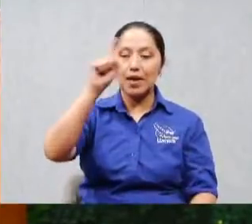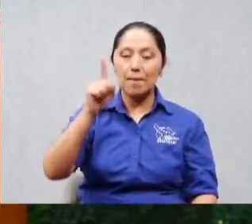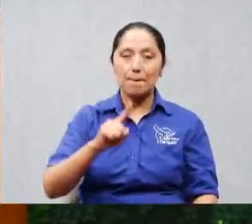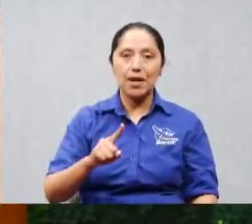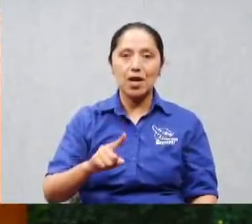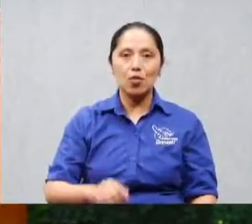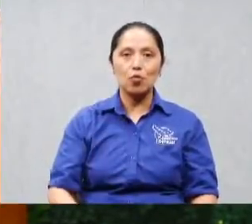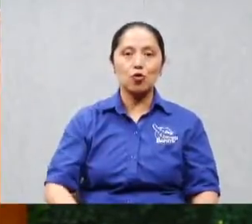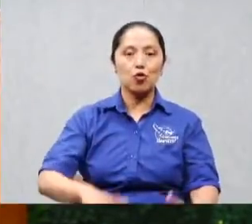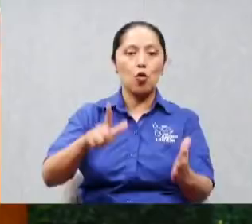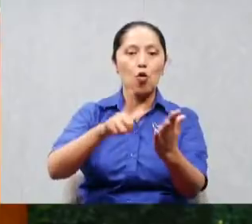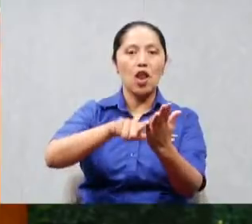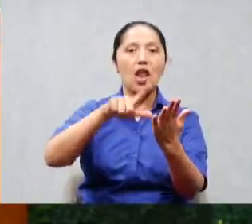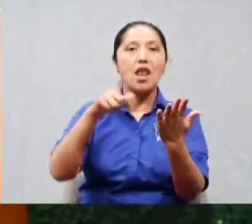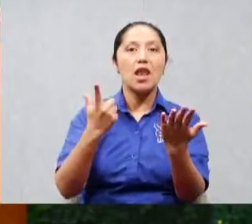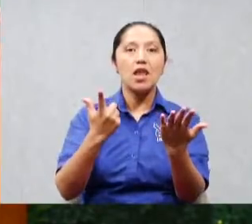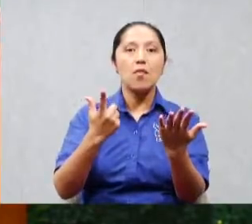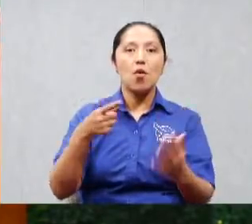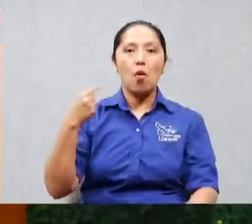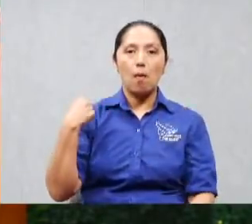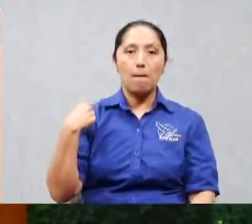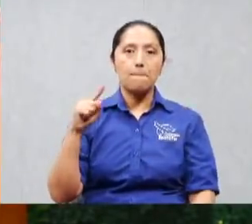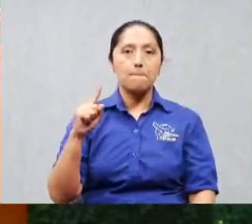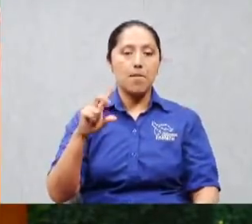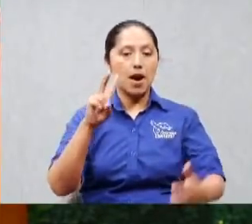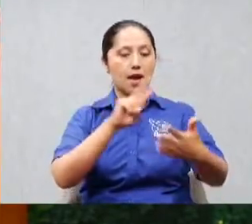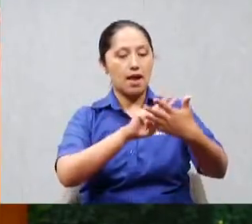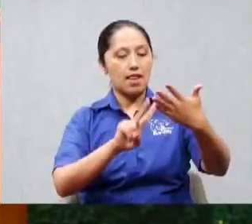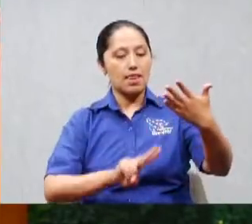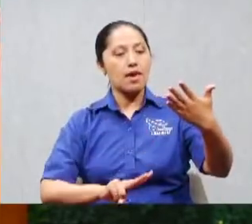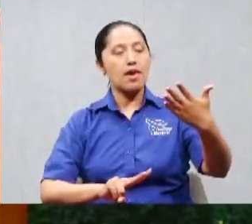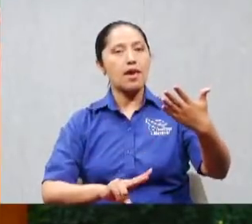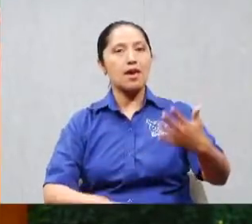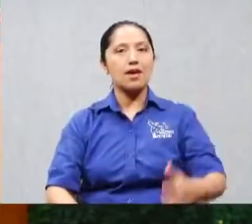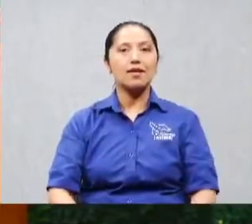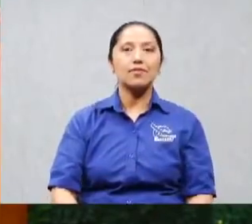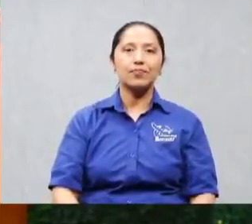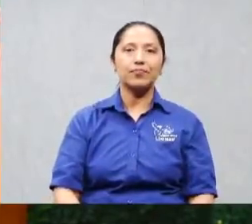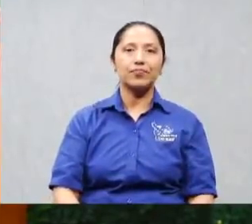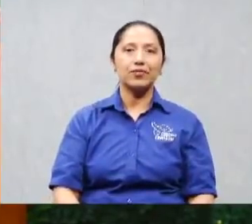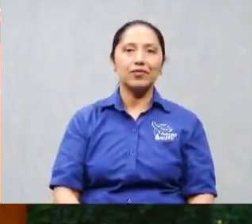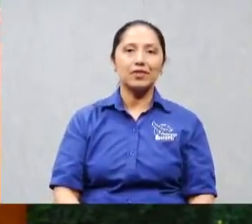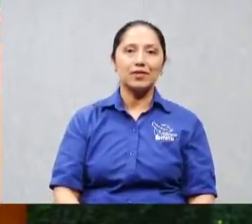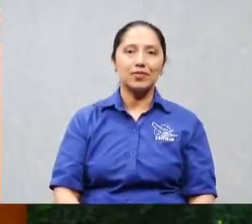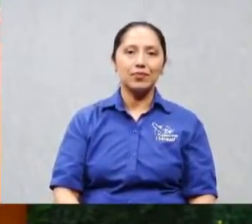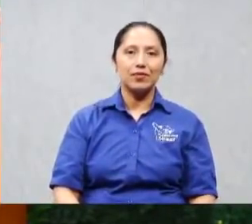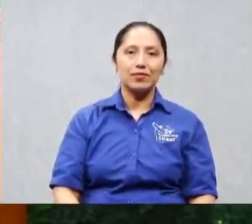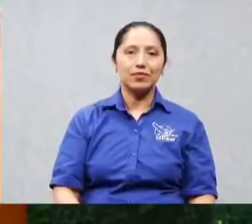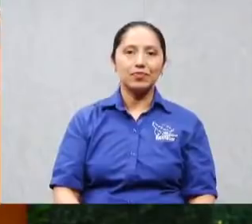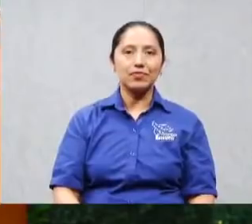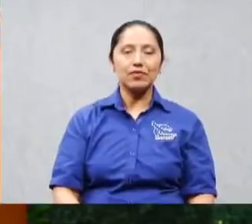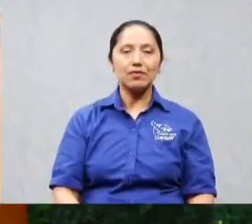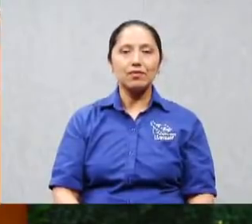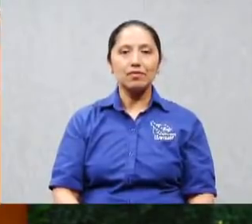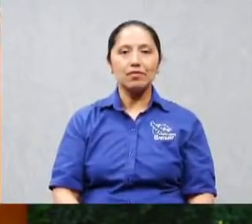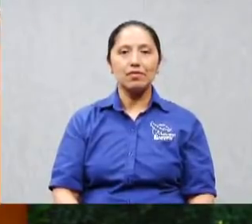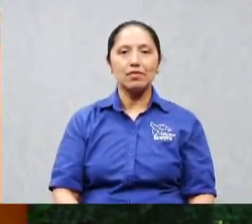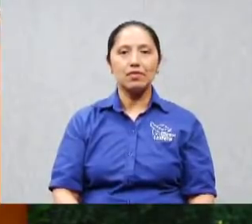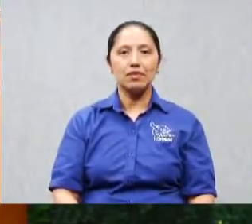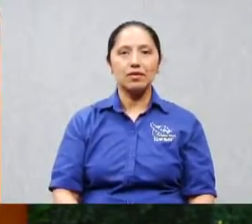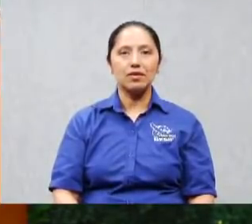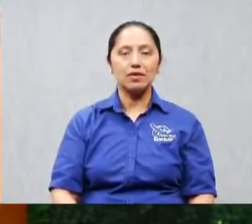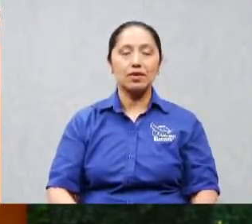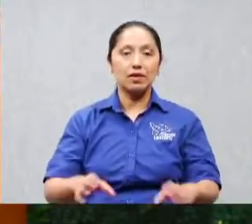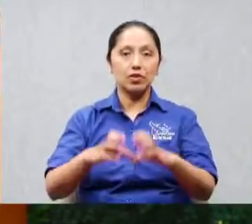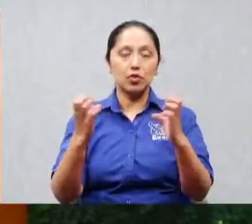triunfo del crucificado esa perfecto con estos dos tengo con estos dos tienen bueno lo